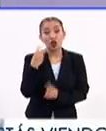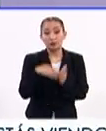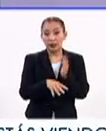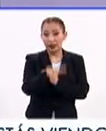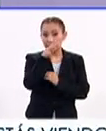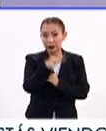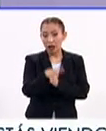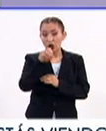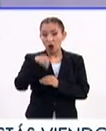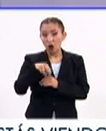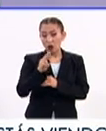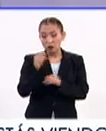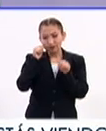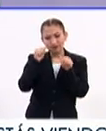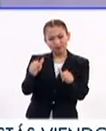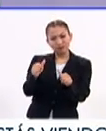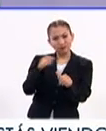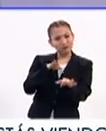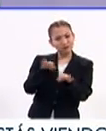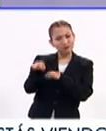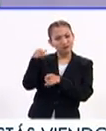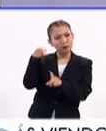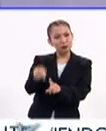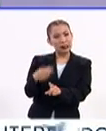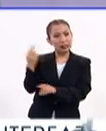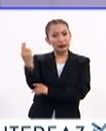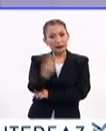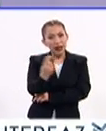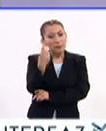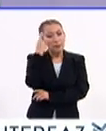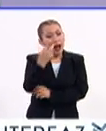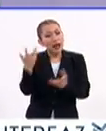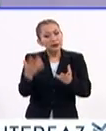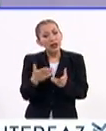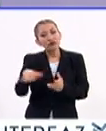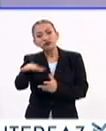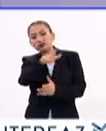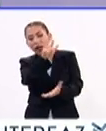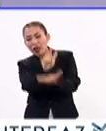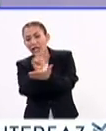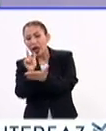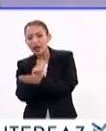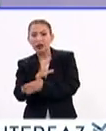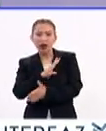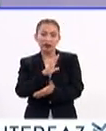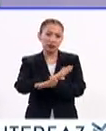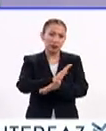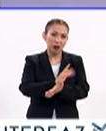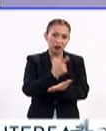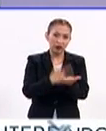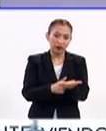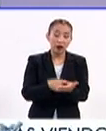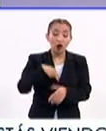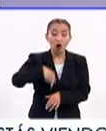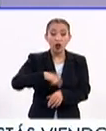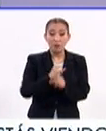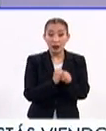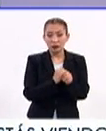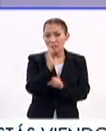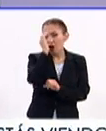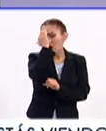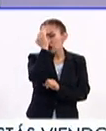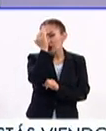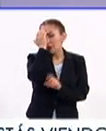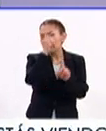2019, la organización centra sus esfuerzos en la necesidad de actuar frente a las leyes discriminatorias. Y en nuestro reportaje del día